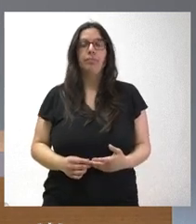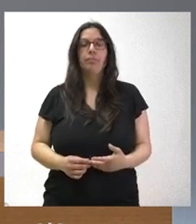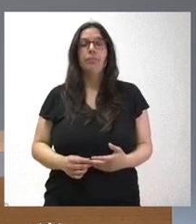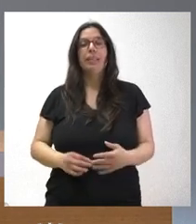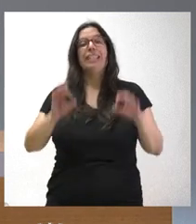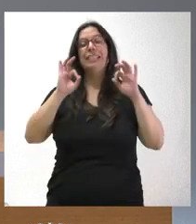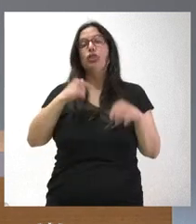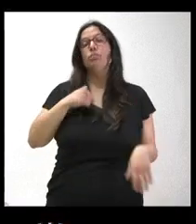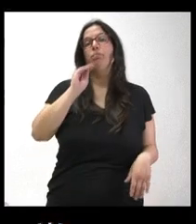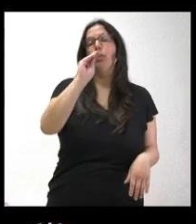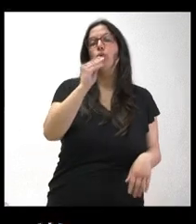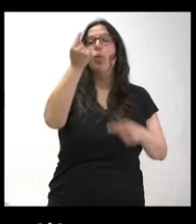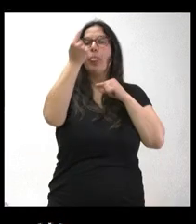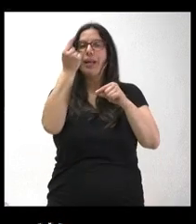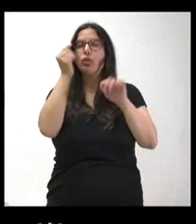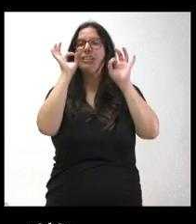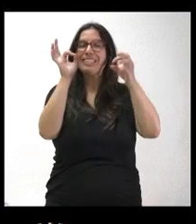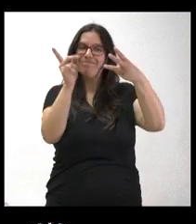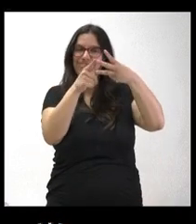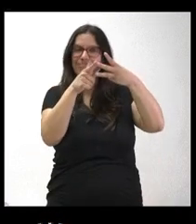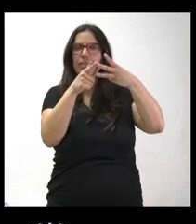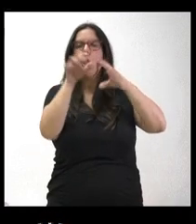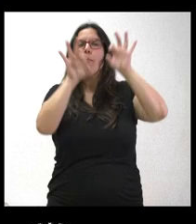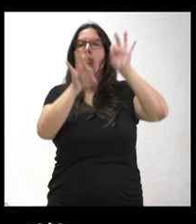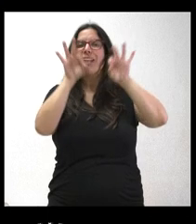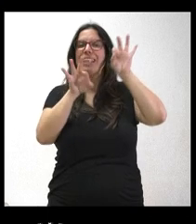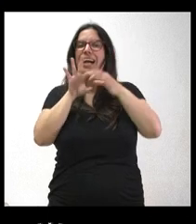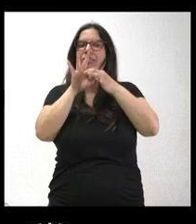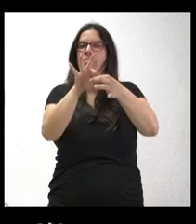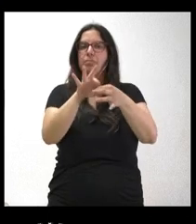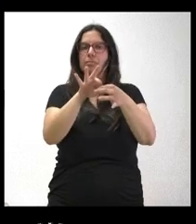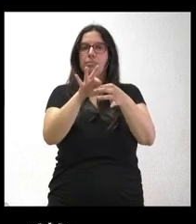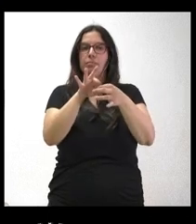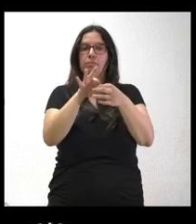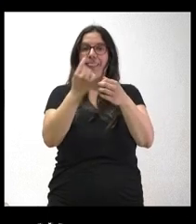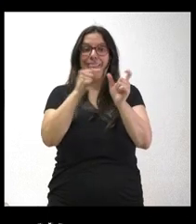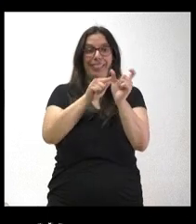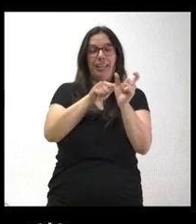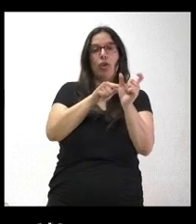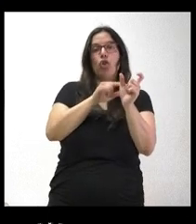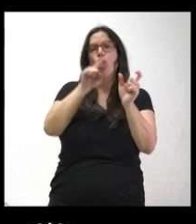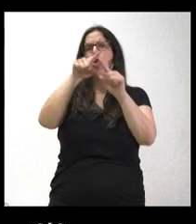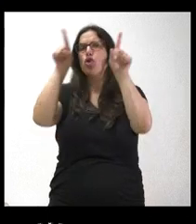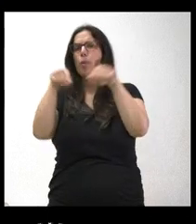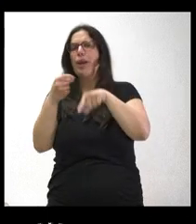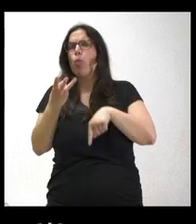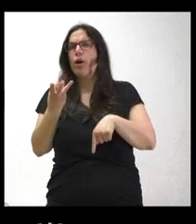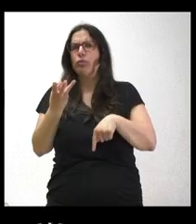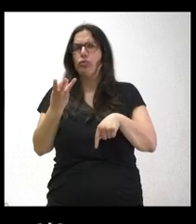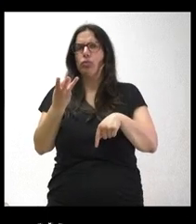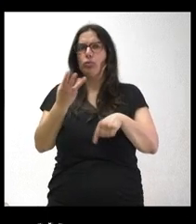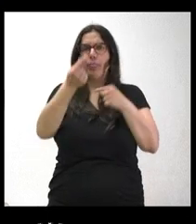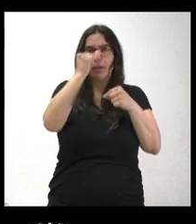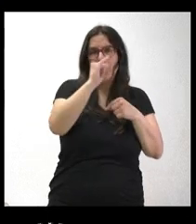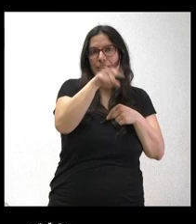concretamente si conoce el dato o tienen el dato de qué porcentaje representan las nóminas de esos 400.000 euros, simplemente por si tienen el dato